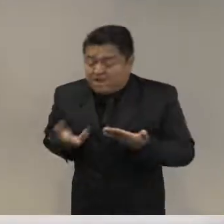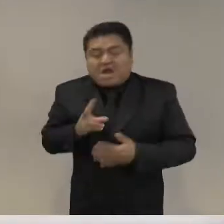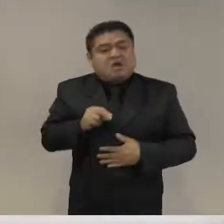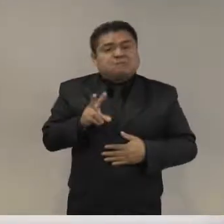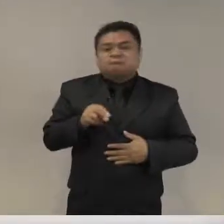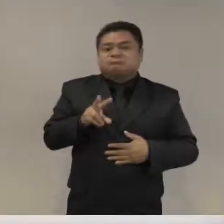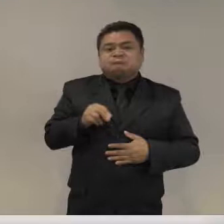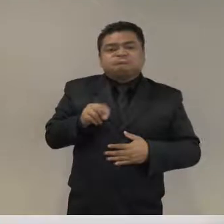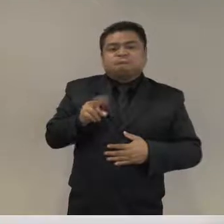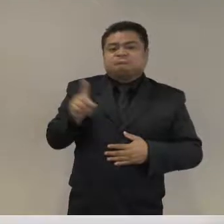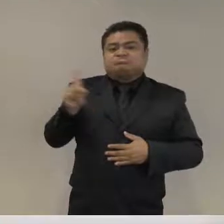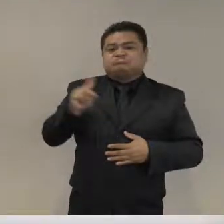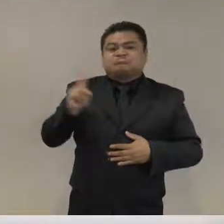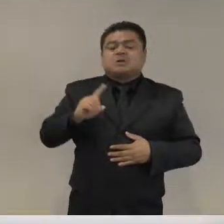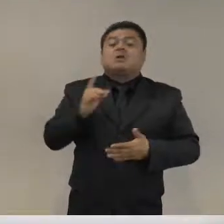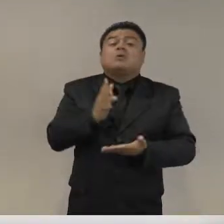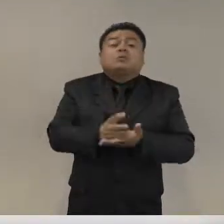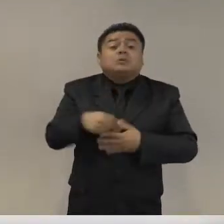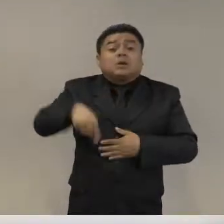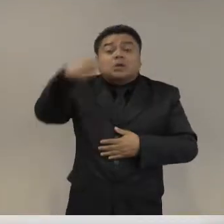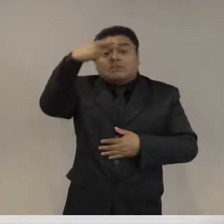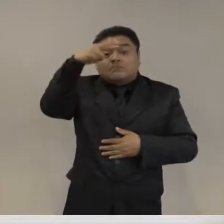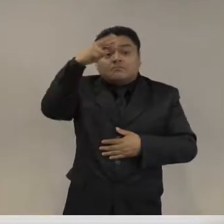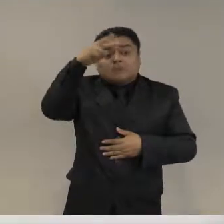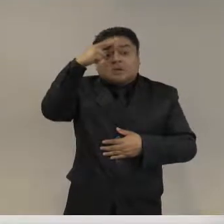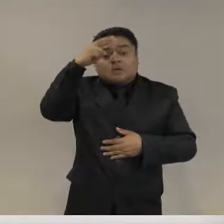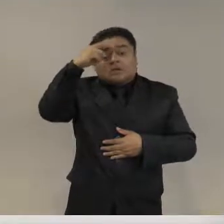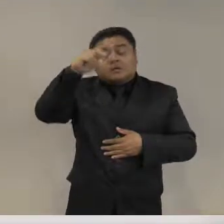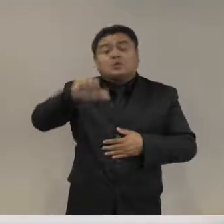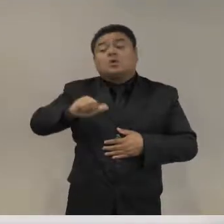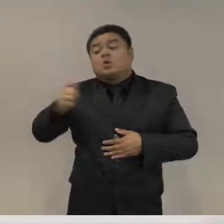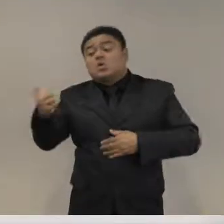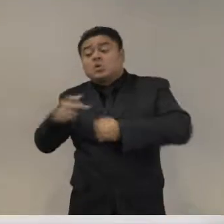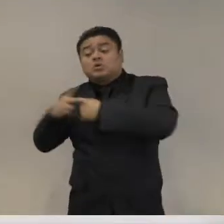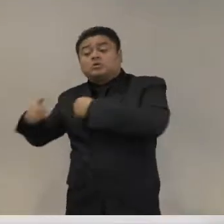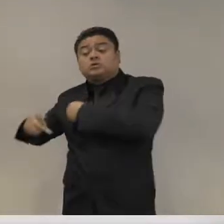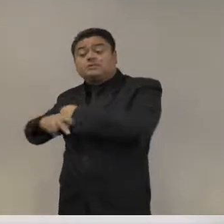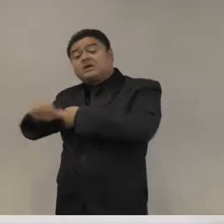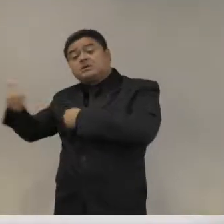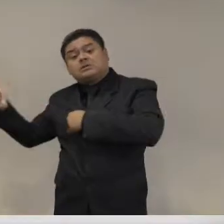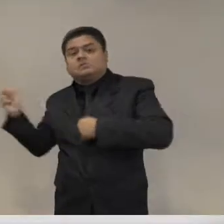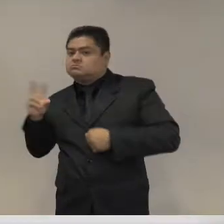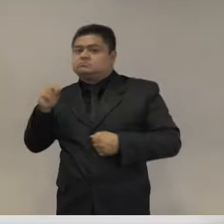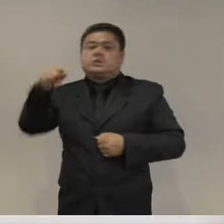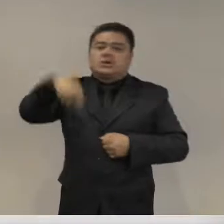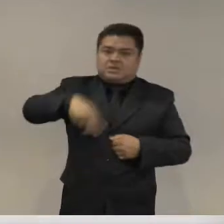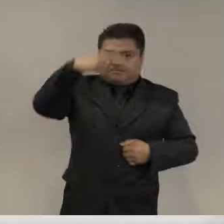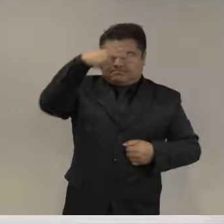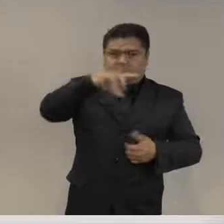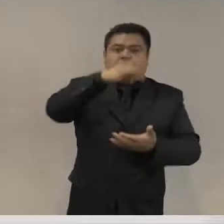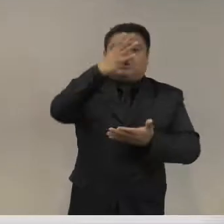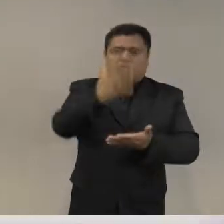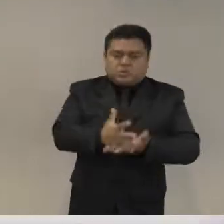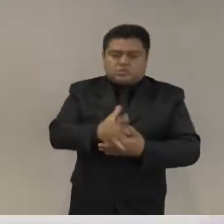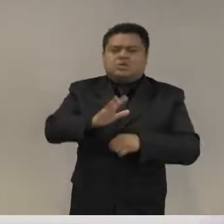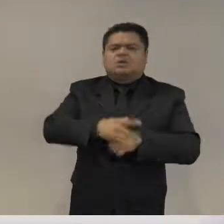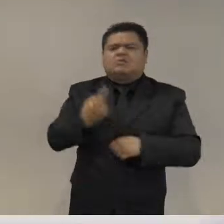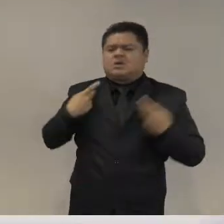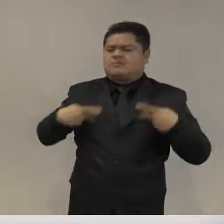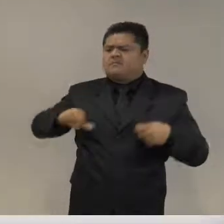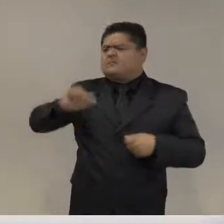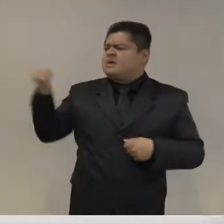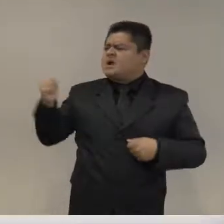regional. No hay ningún país donde hay más confianza en la policía que en los militares. ¿Por qué? Porque se ven a los policías como corruptos,